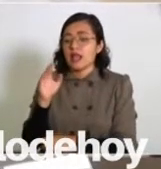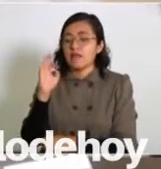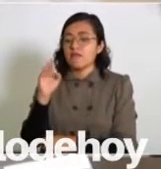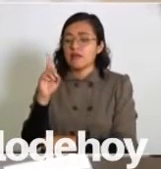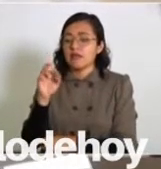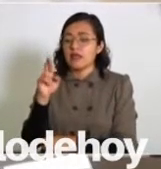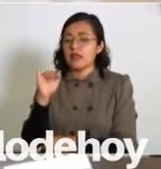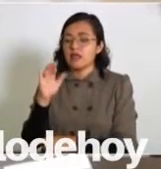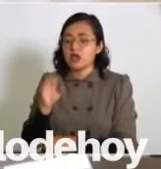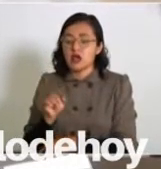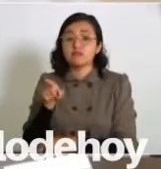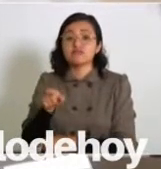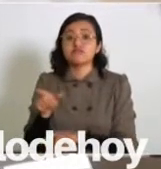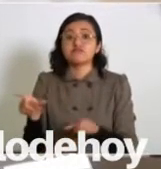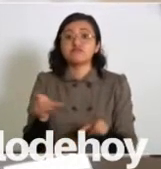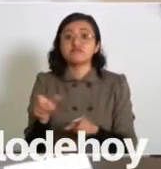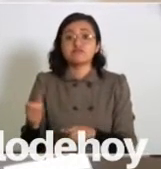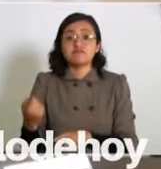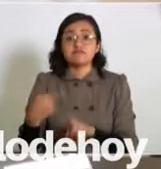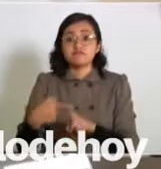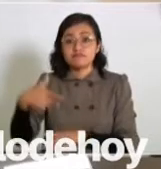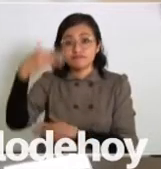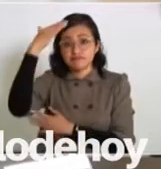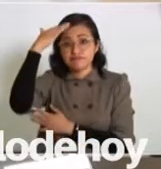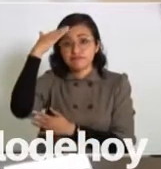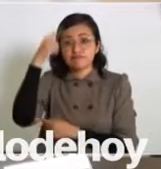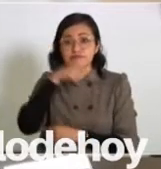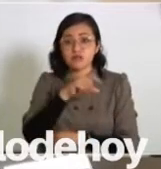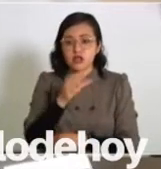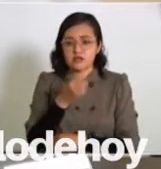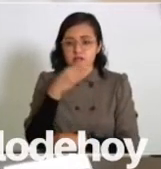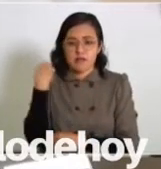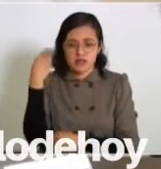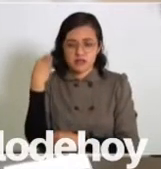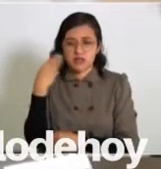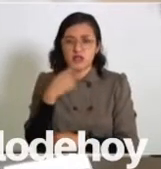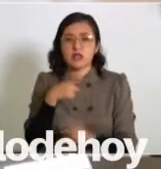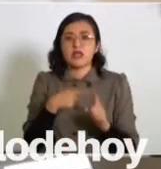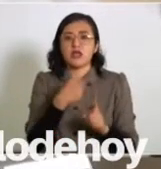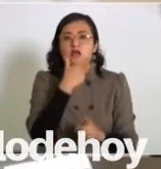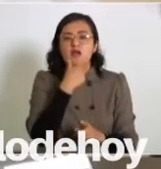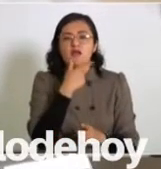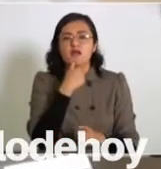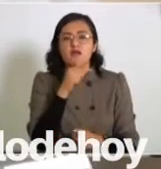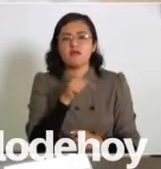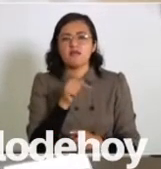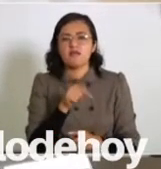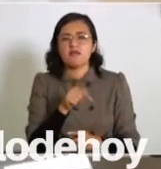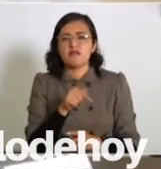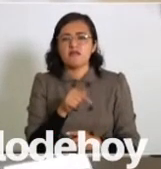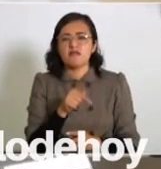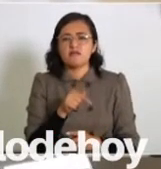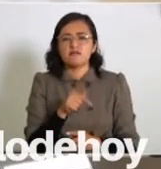Está liderada la del 11 de marzo por el señor, ¿cómo se llama el señor?